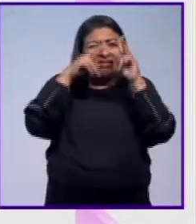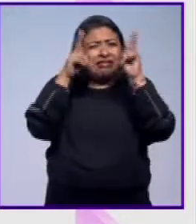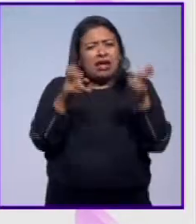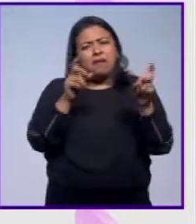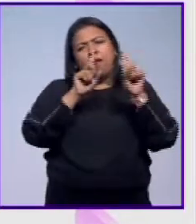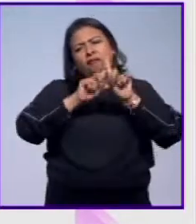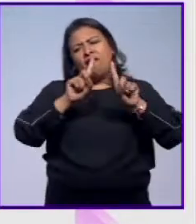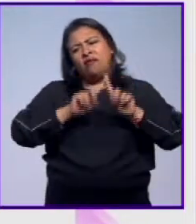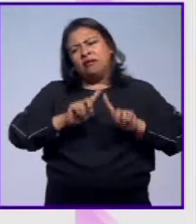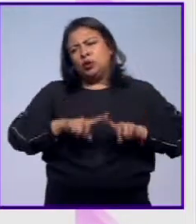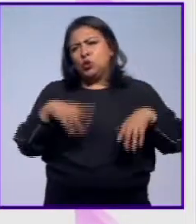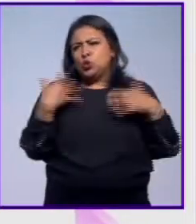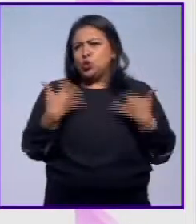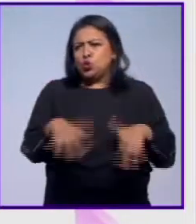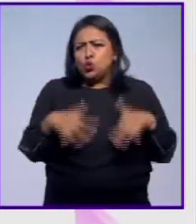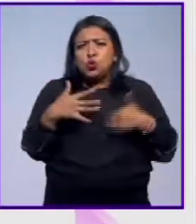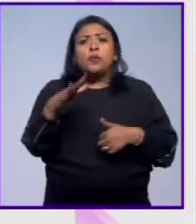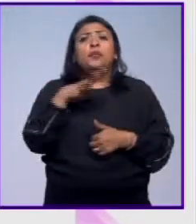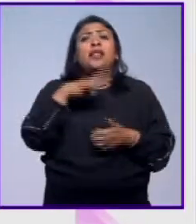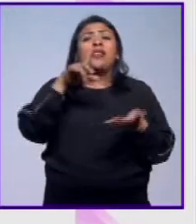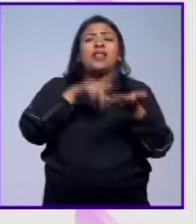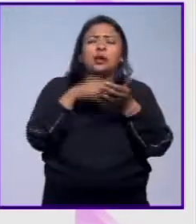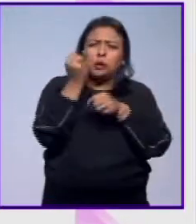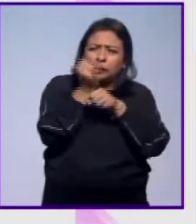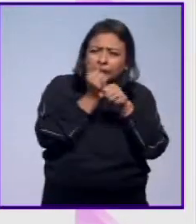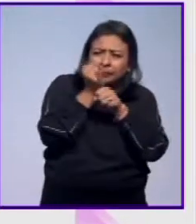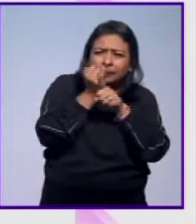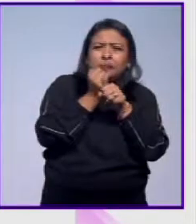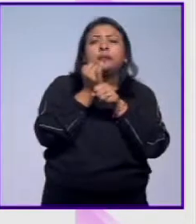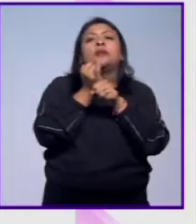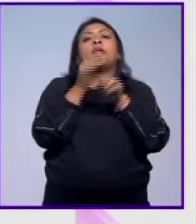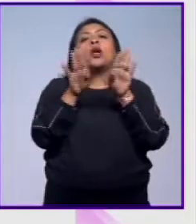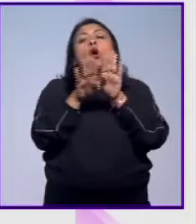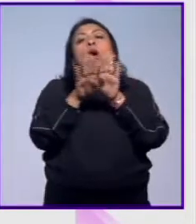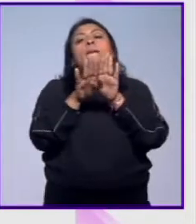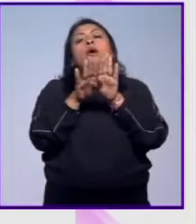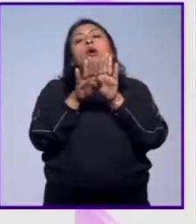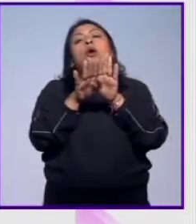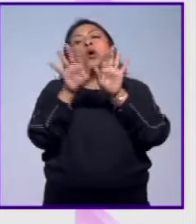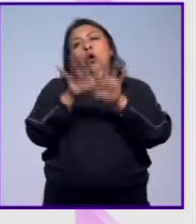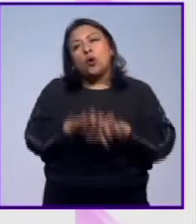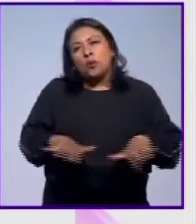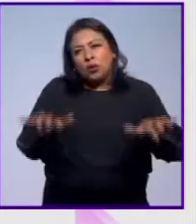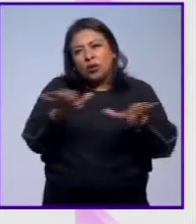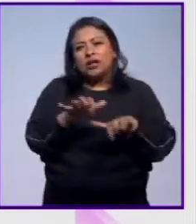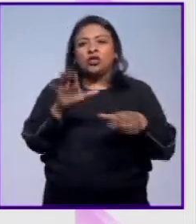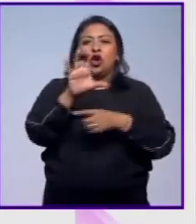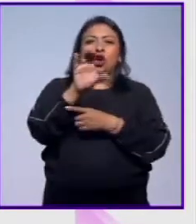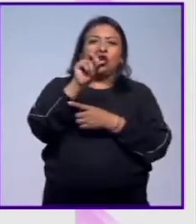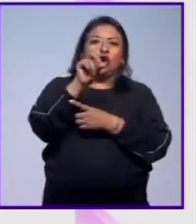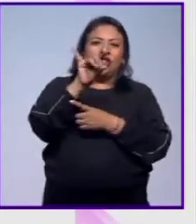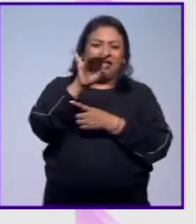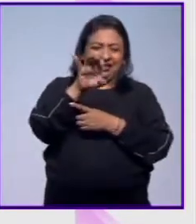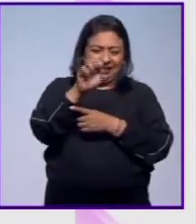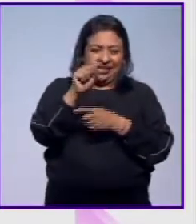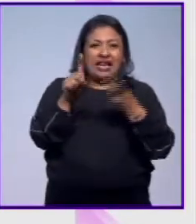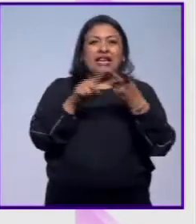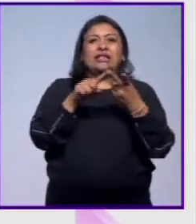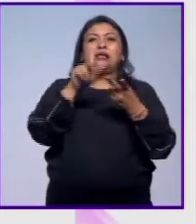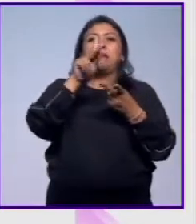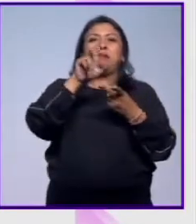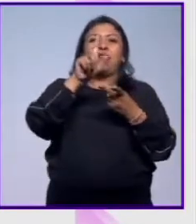variedad impresionantes, ¿no? Vienen análisis computacionales, por ejemplo, de códices, viene de